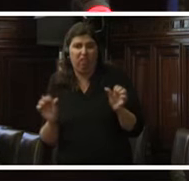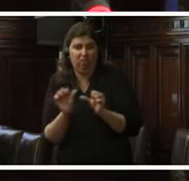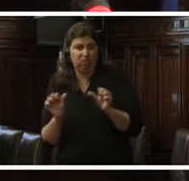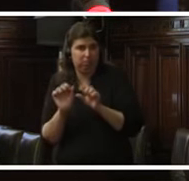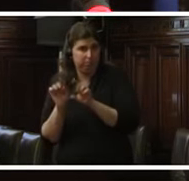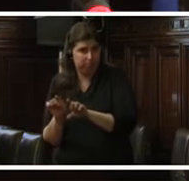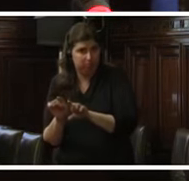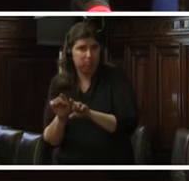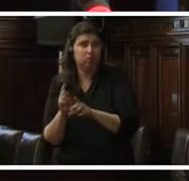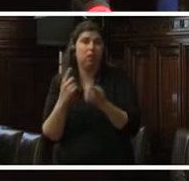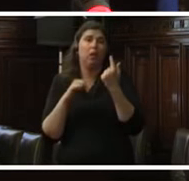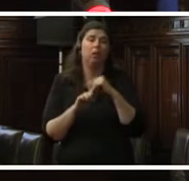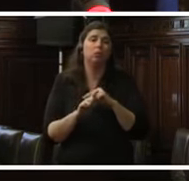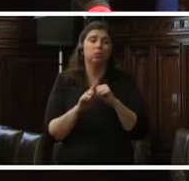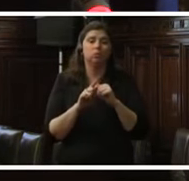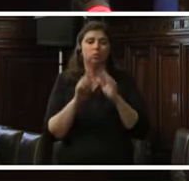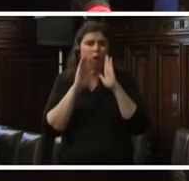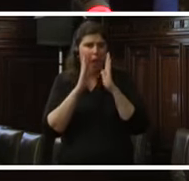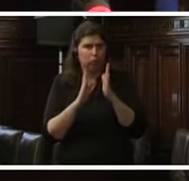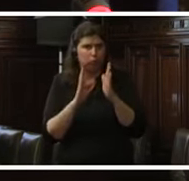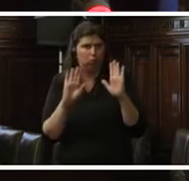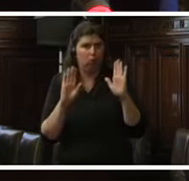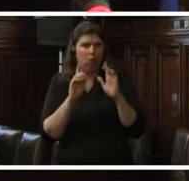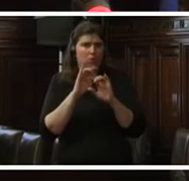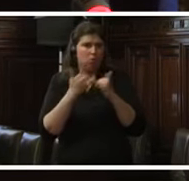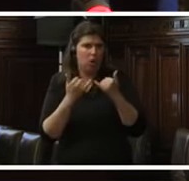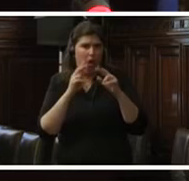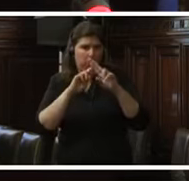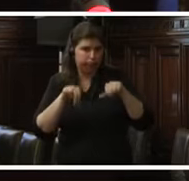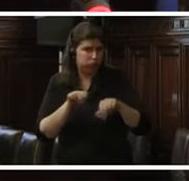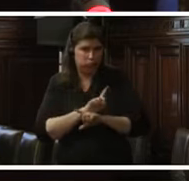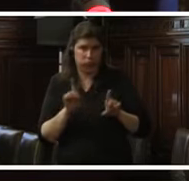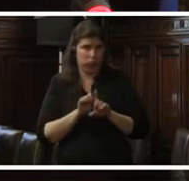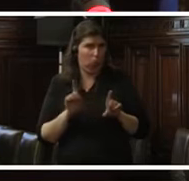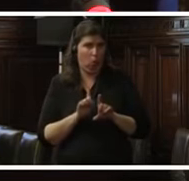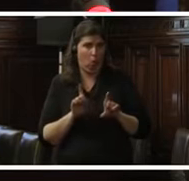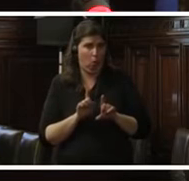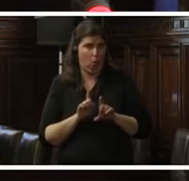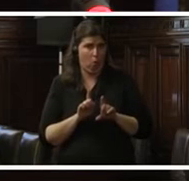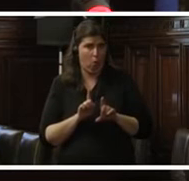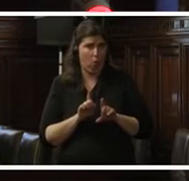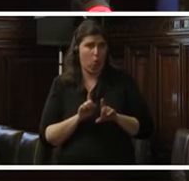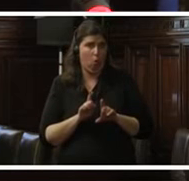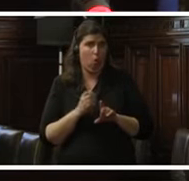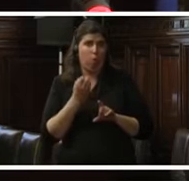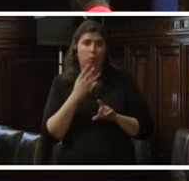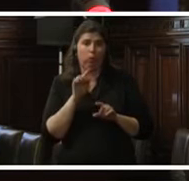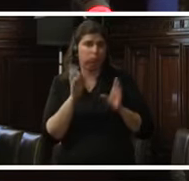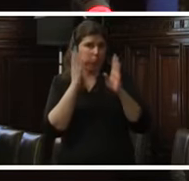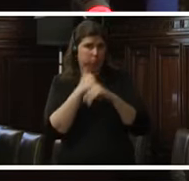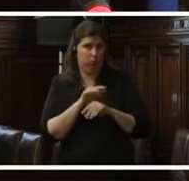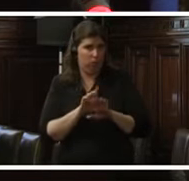el caso no estuvo cerrado, mal se puede hablar de violación del principio de cosa juzgada, cuando eso no aconteció.